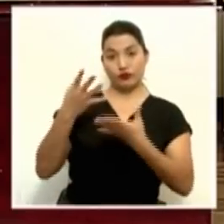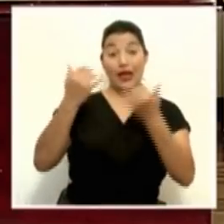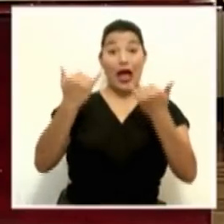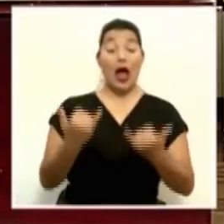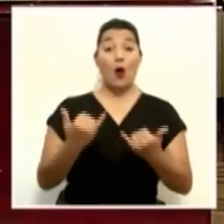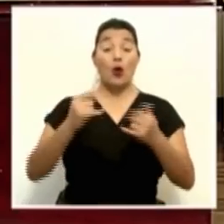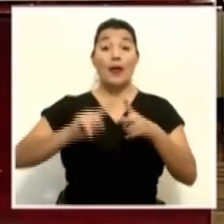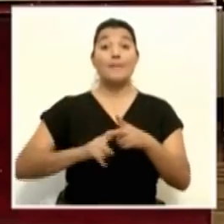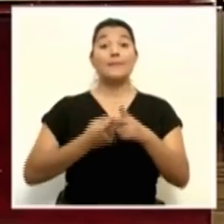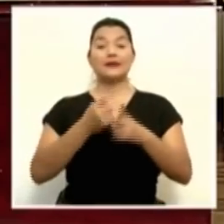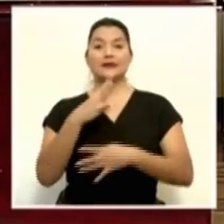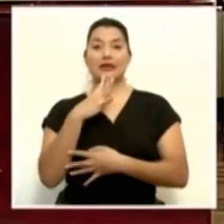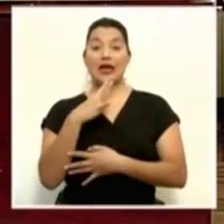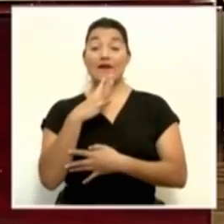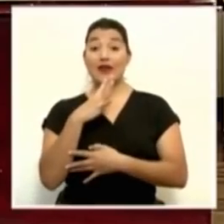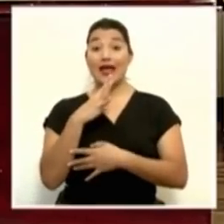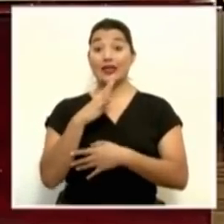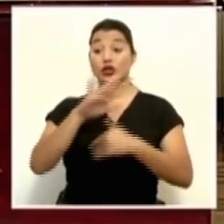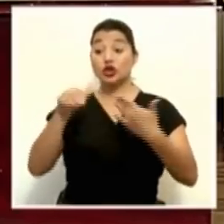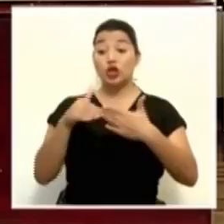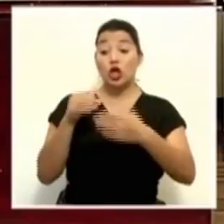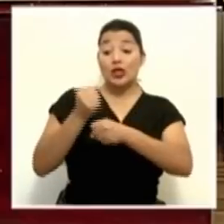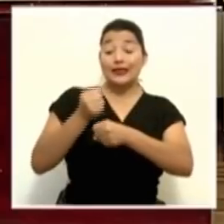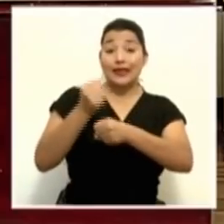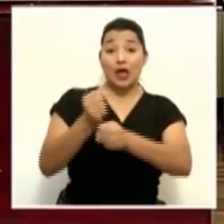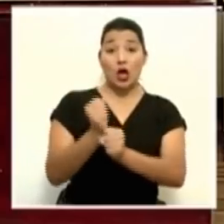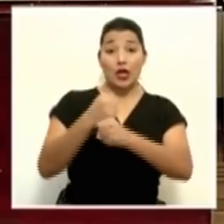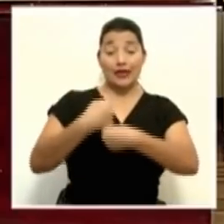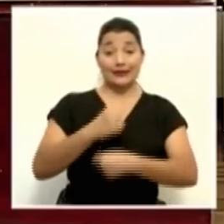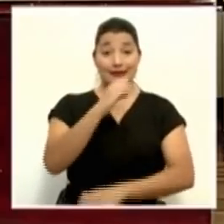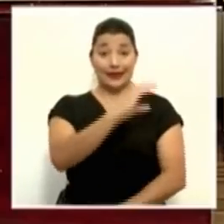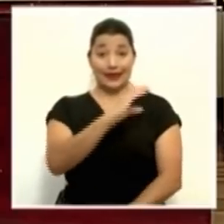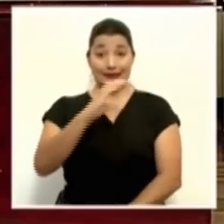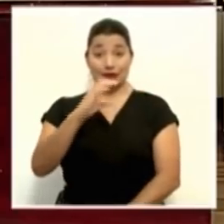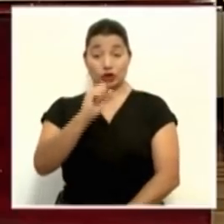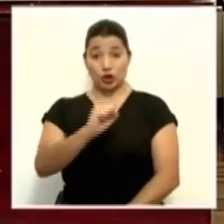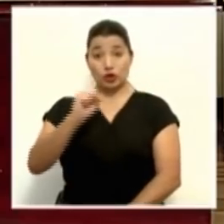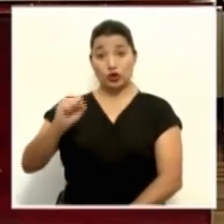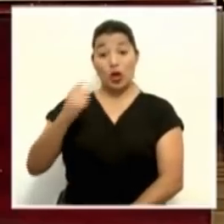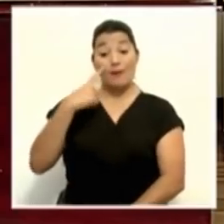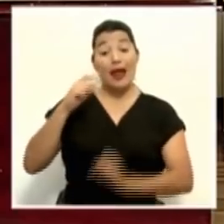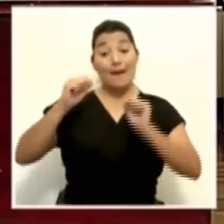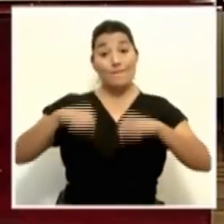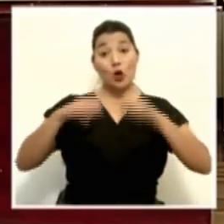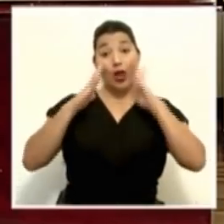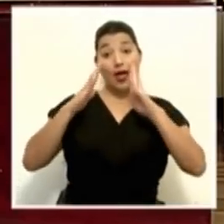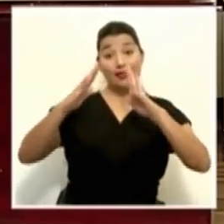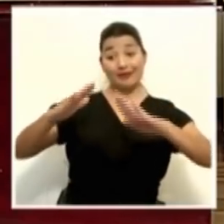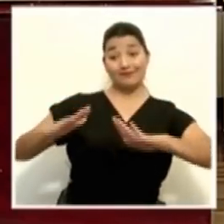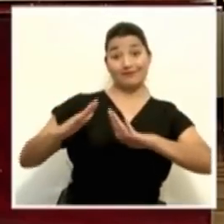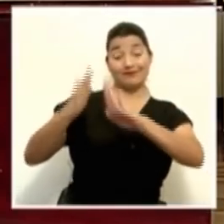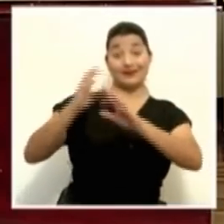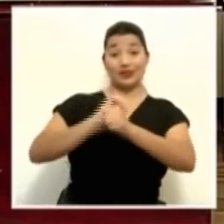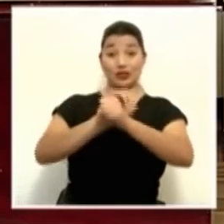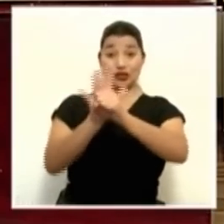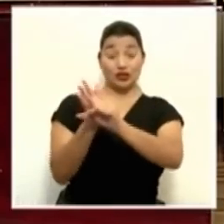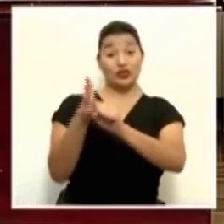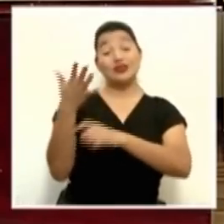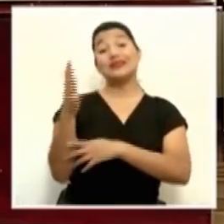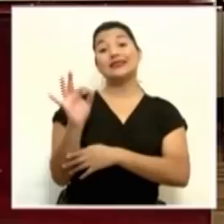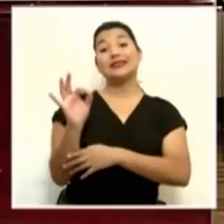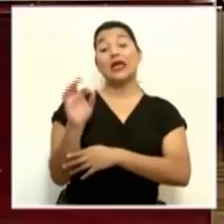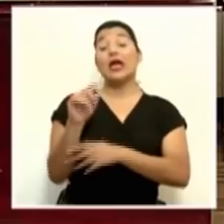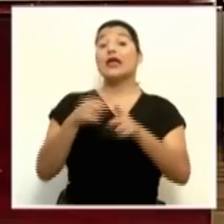escucharemos el informe de acciones que realiza la Caja Costarricense de Seguro Social en la atención médica de frente al virus por el SARS-CoV-2.